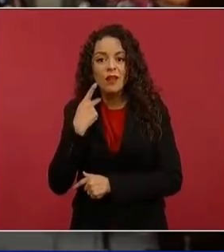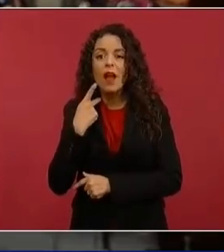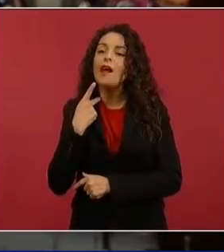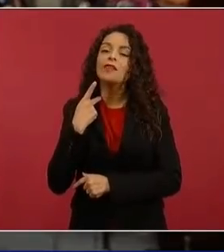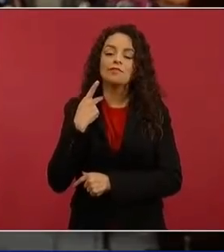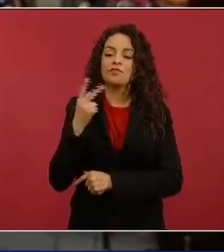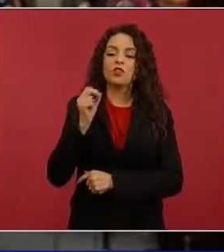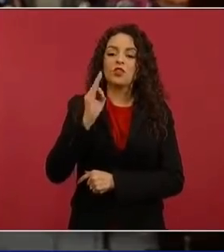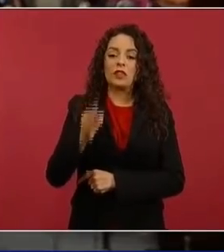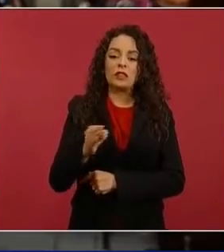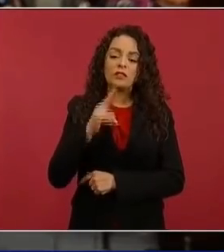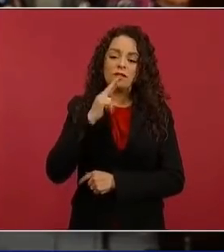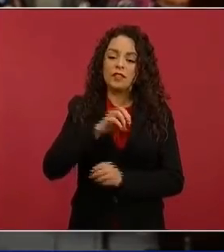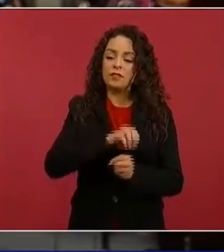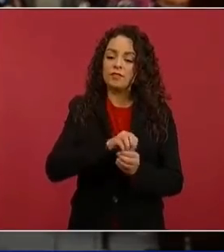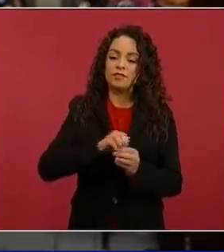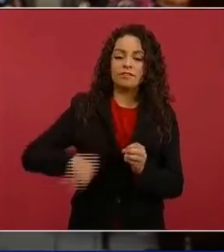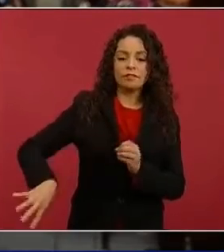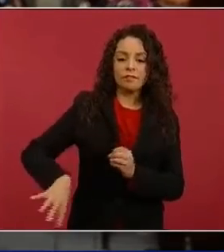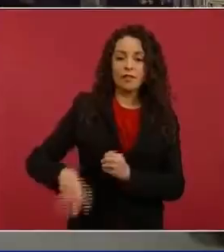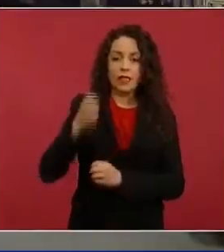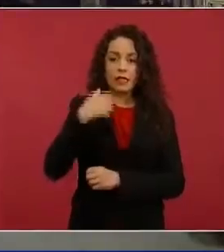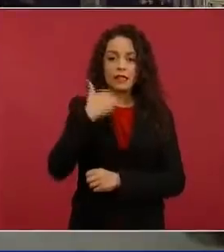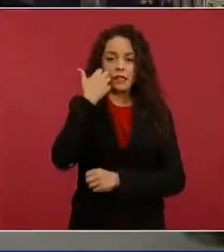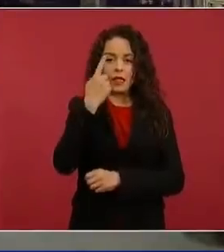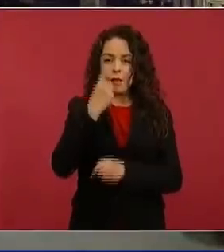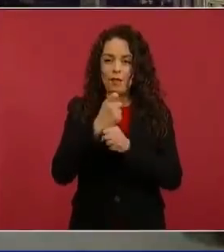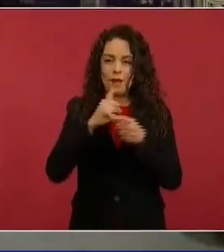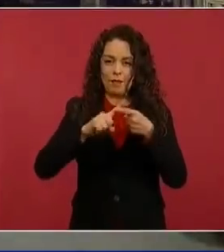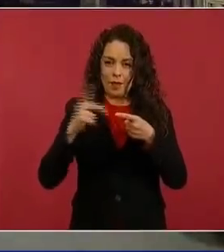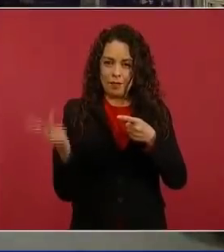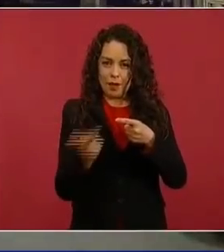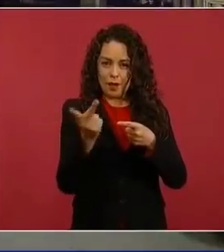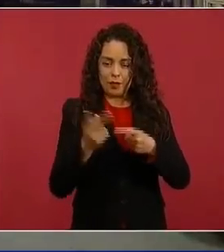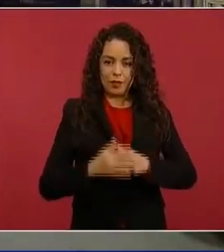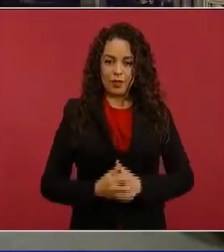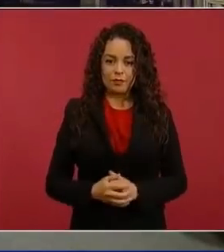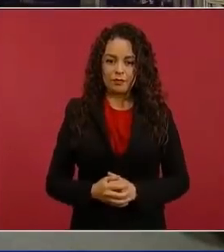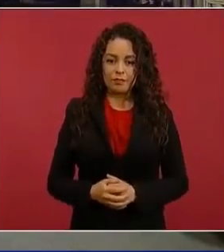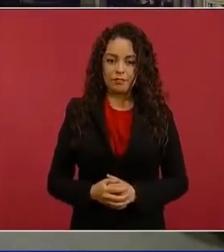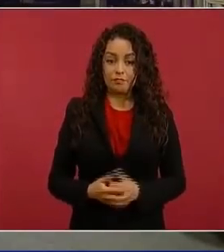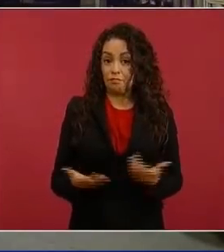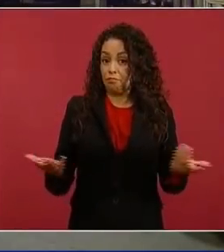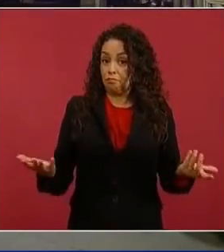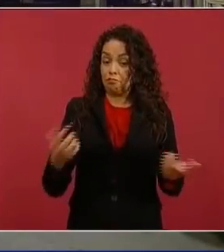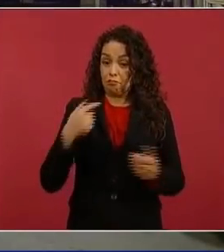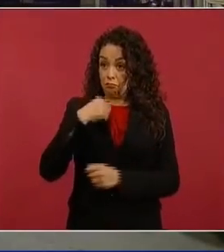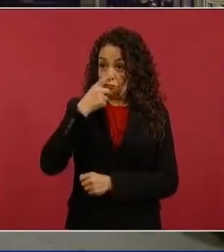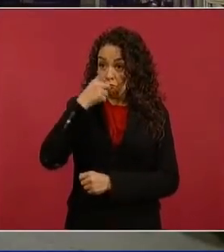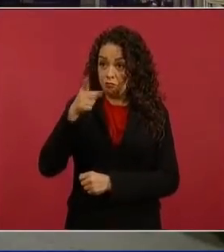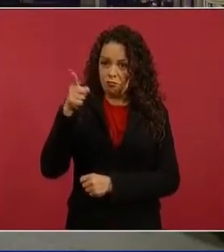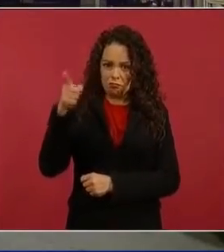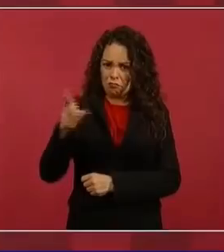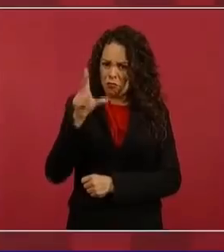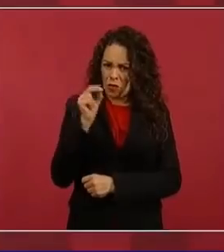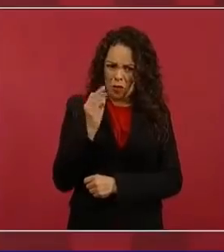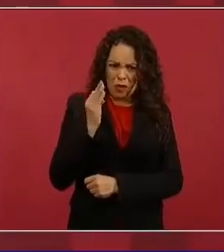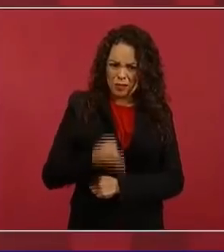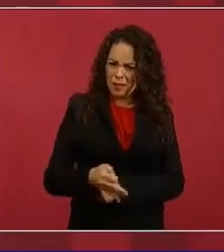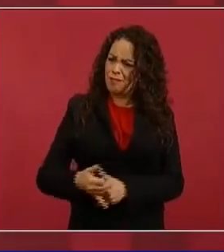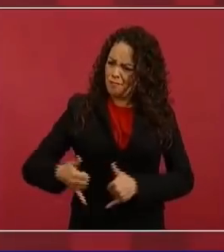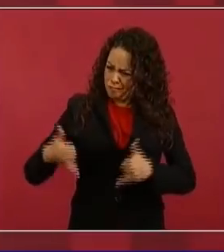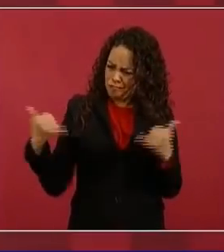inicio? Esa como primera pregunta, presidente. pues que se rebelen y que